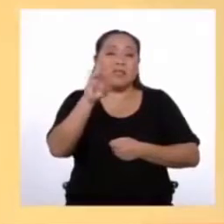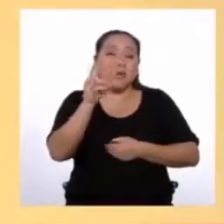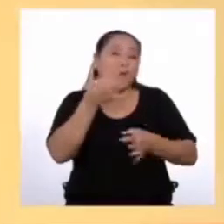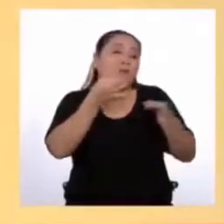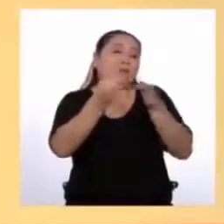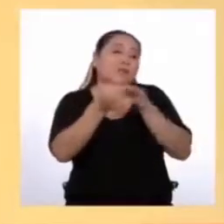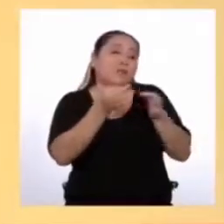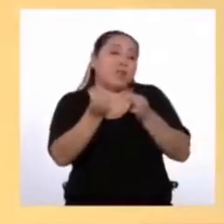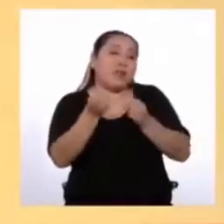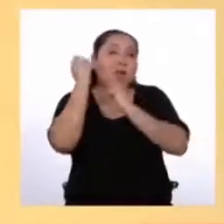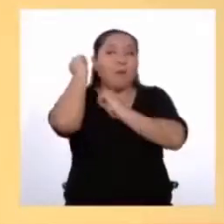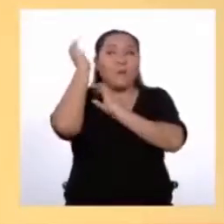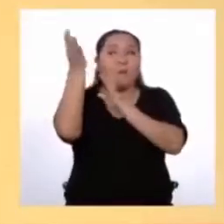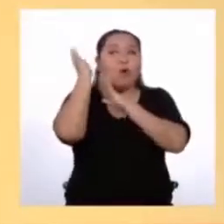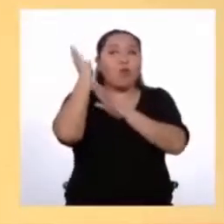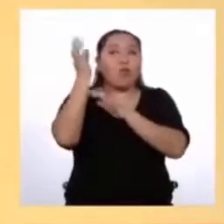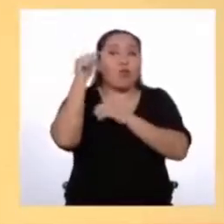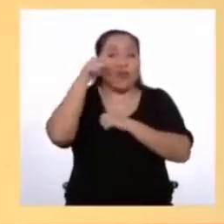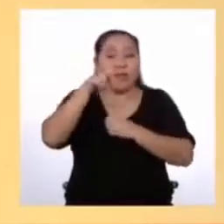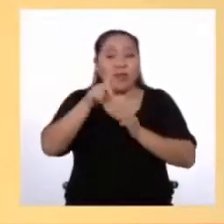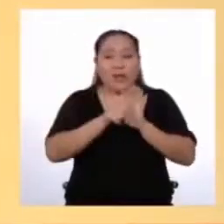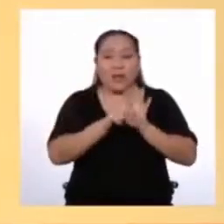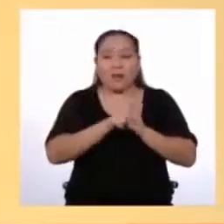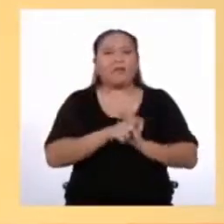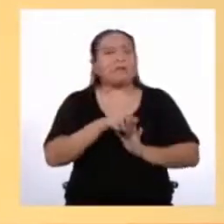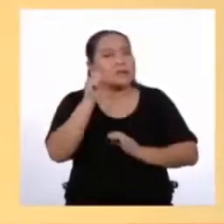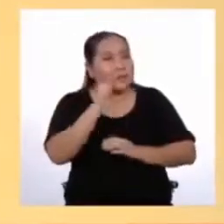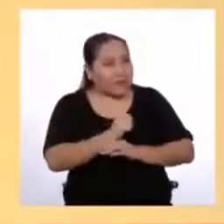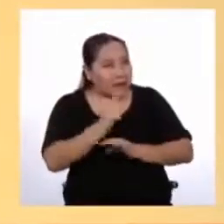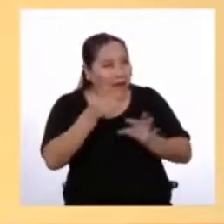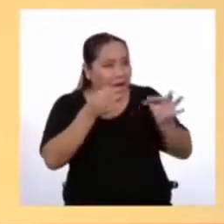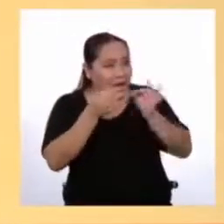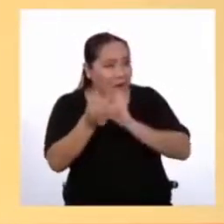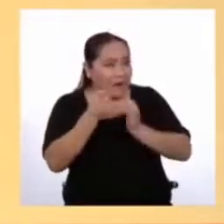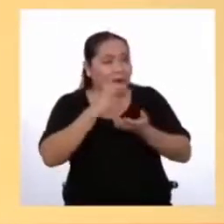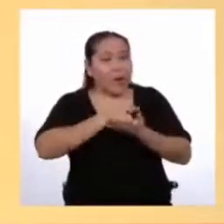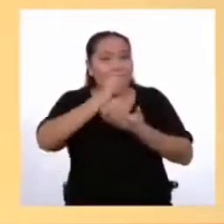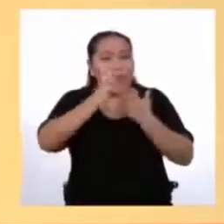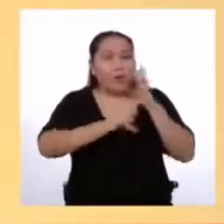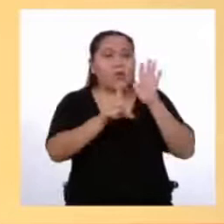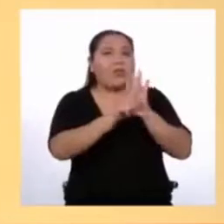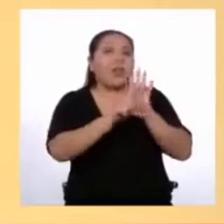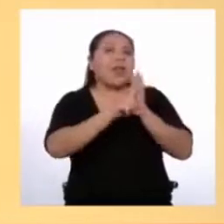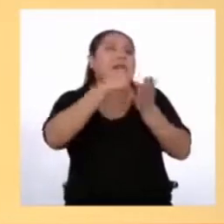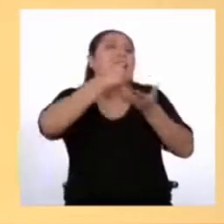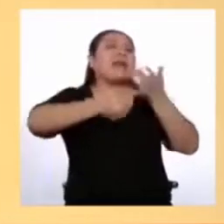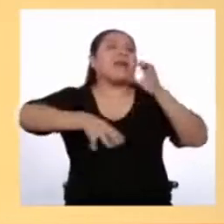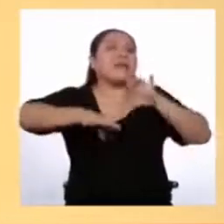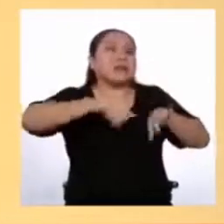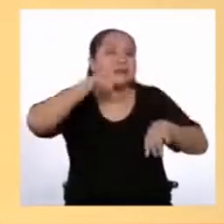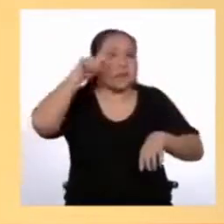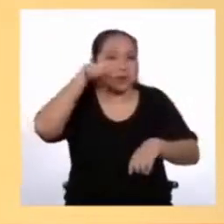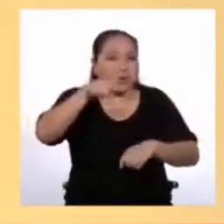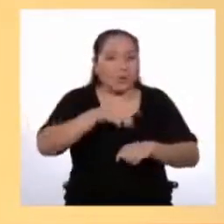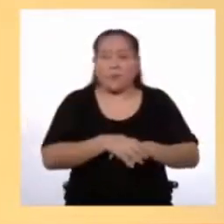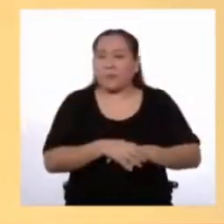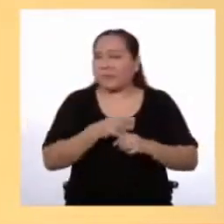Sí, el texto explica el proyecto de ley y las acciones que debemos tener en cuenta